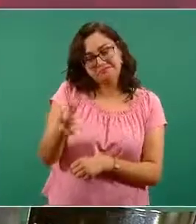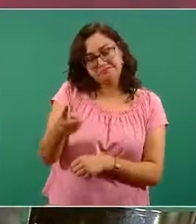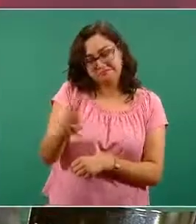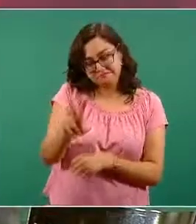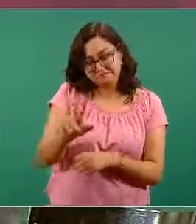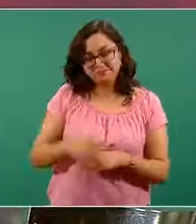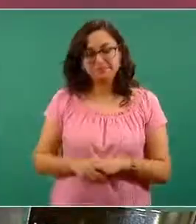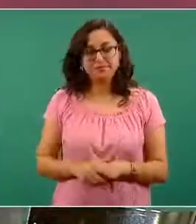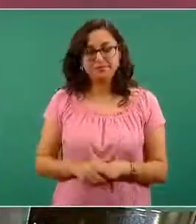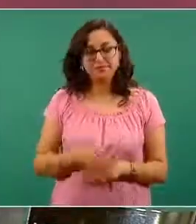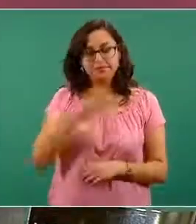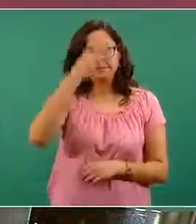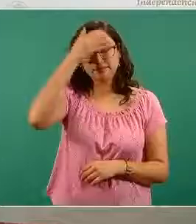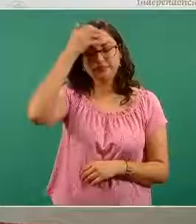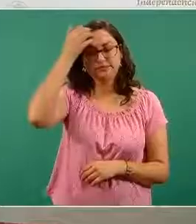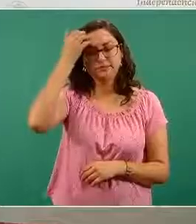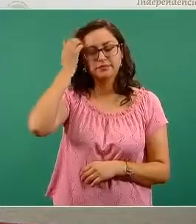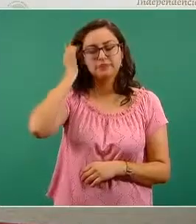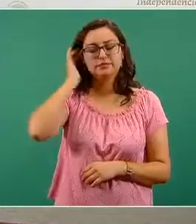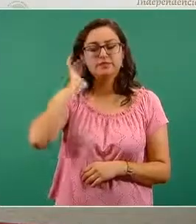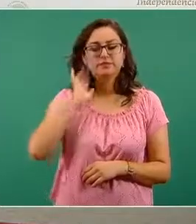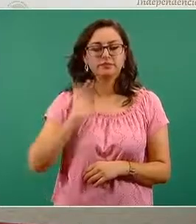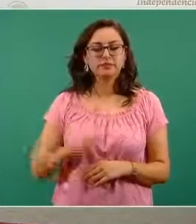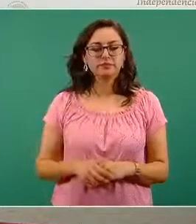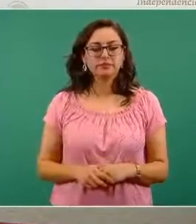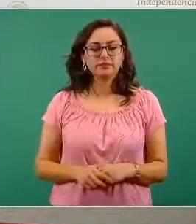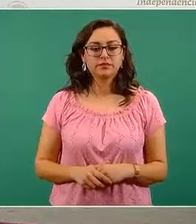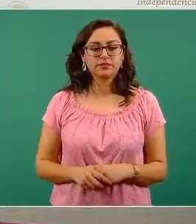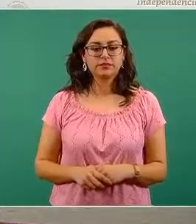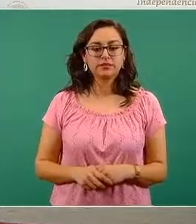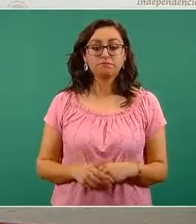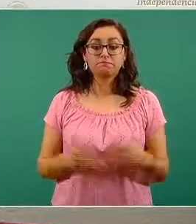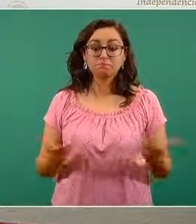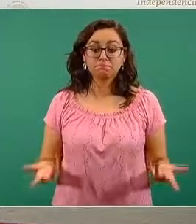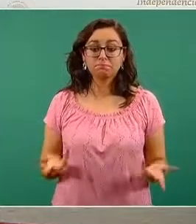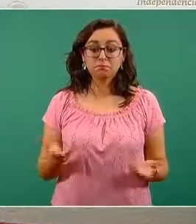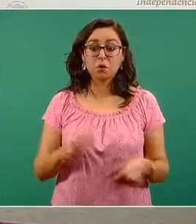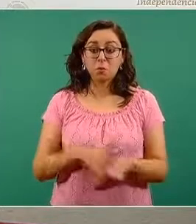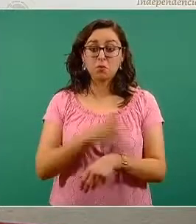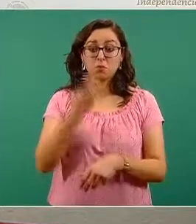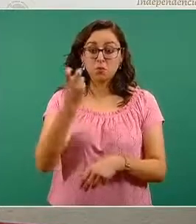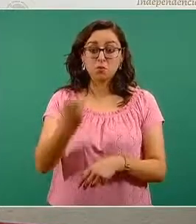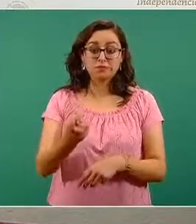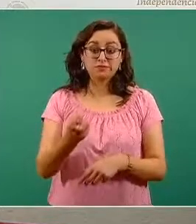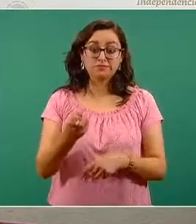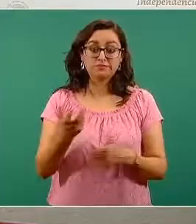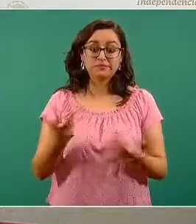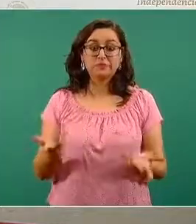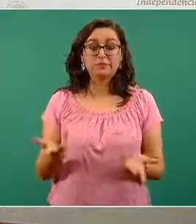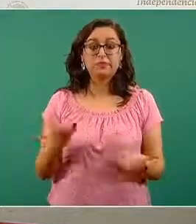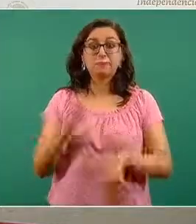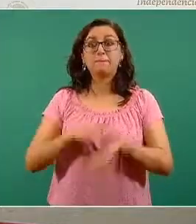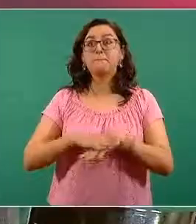ofreciendo sí puede servir contra el coronavirus. Y con esto podemos tener